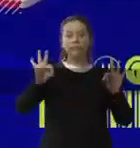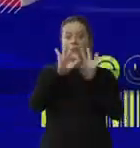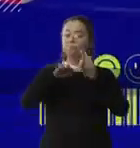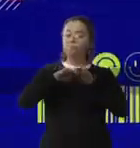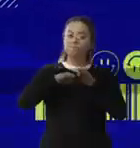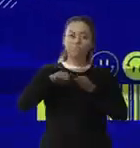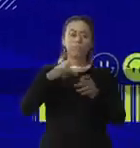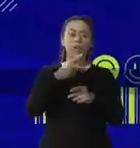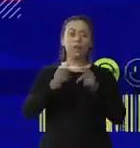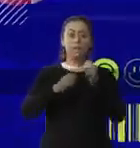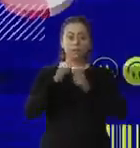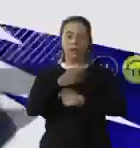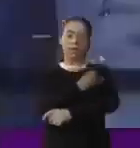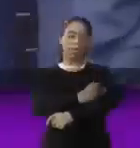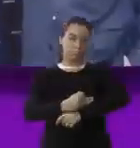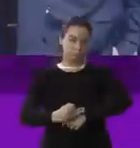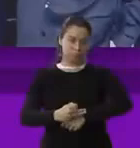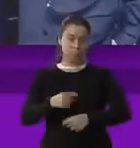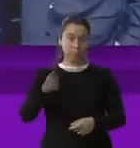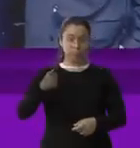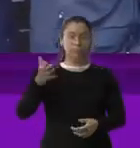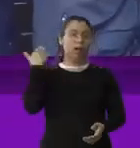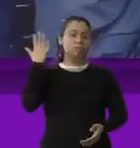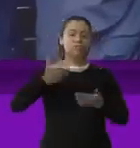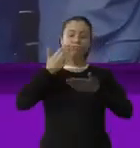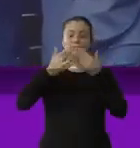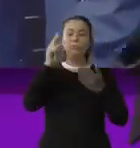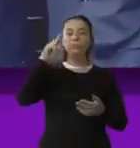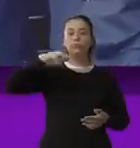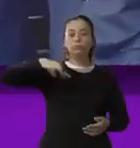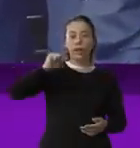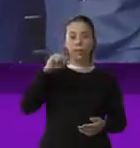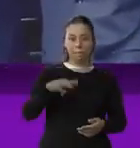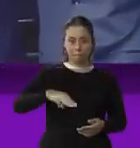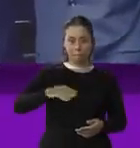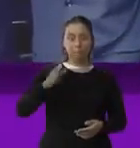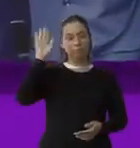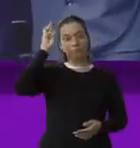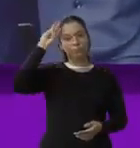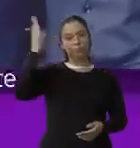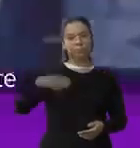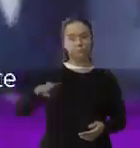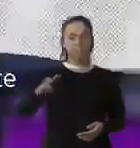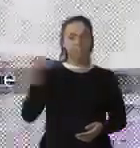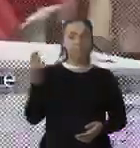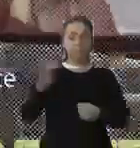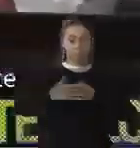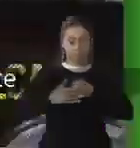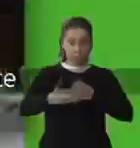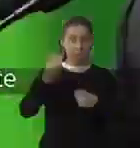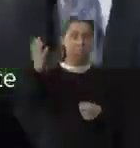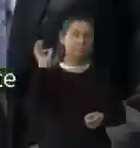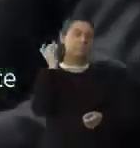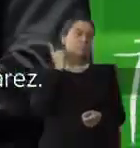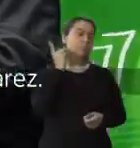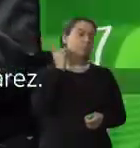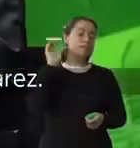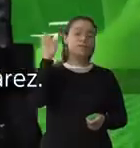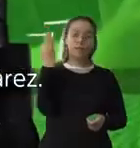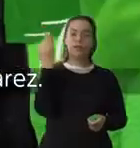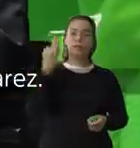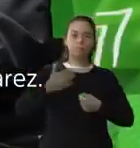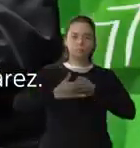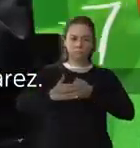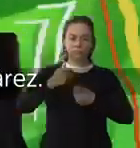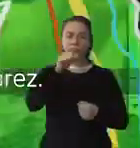con su abuelo en la botica de la familia. Es formado en Derecho por la UNAM. Tiene una maestría en Estados Unidos y especializaciones en España. Fue diputado federal, legislador constituyente